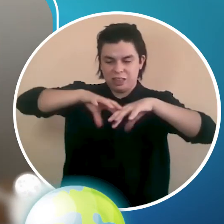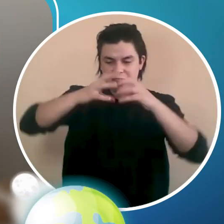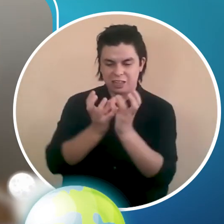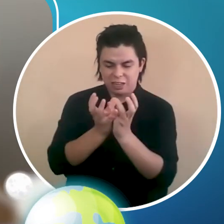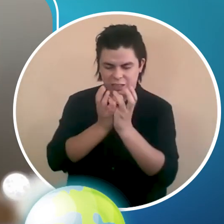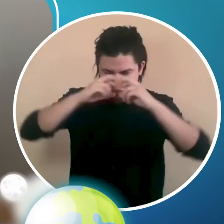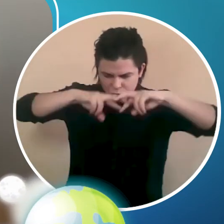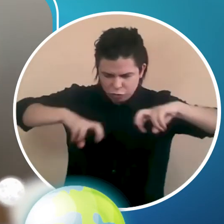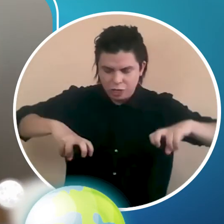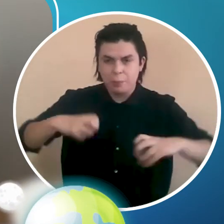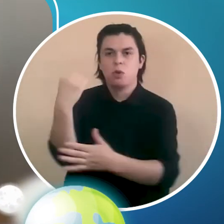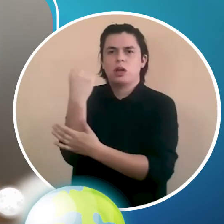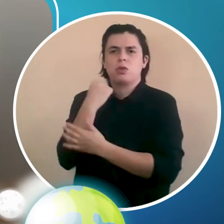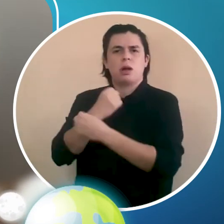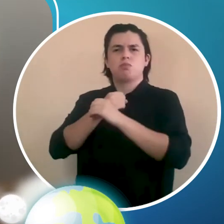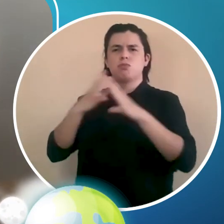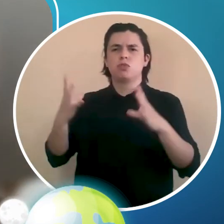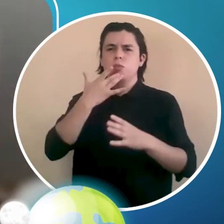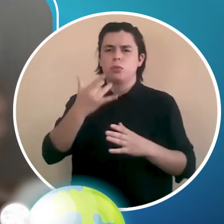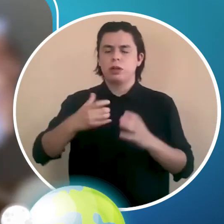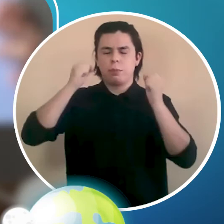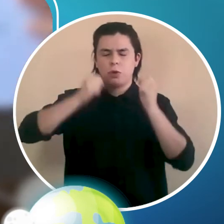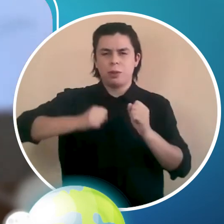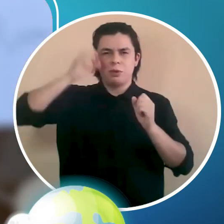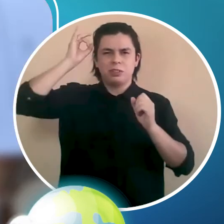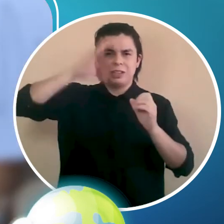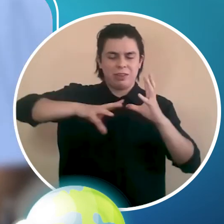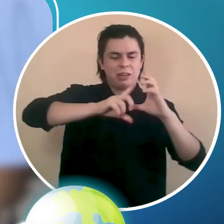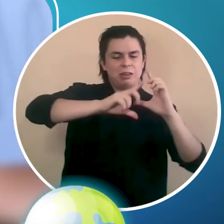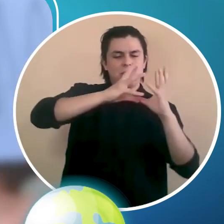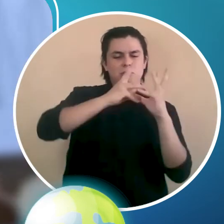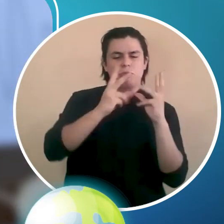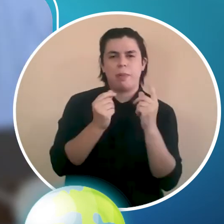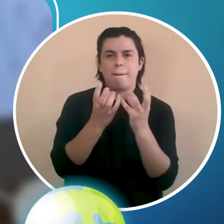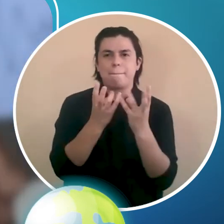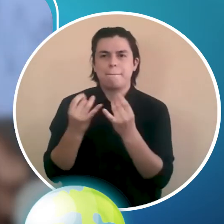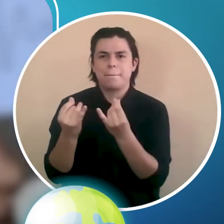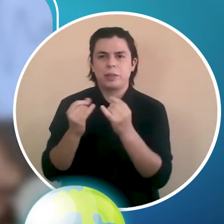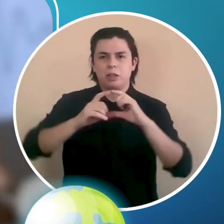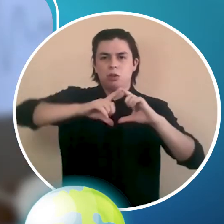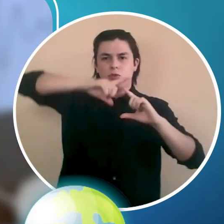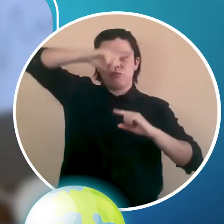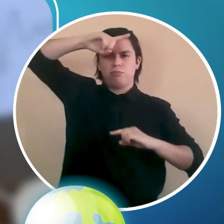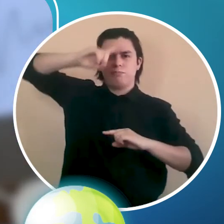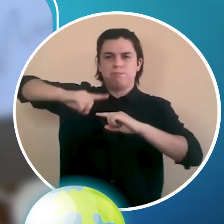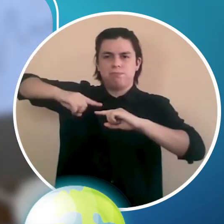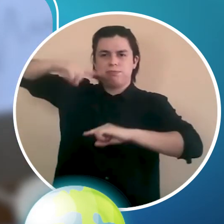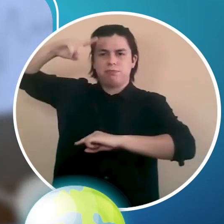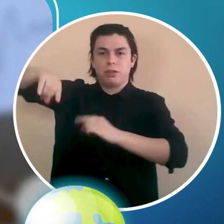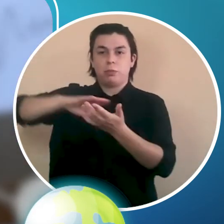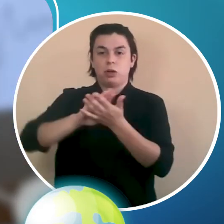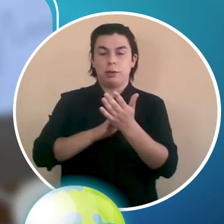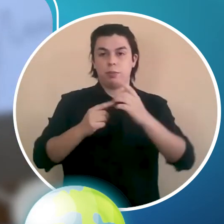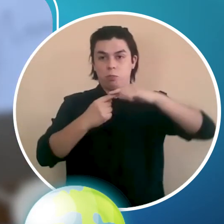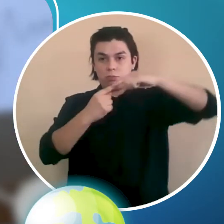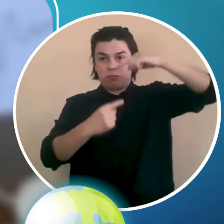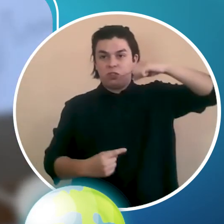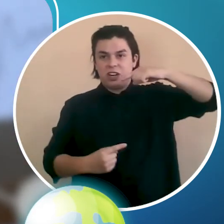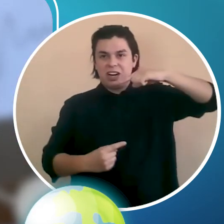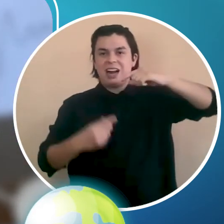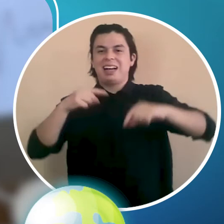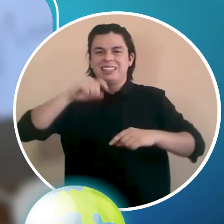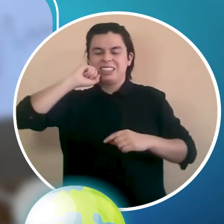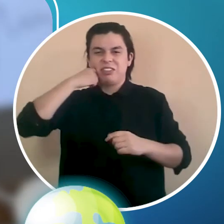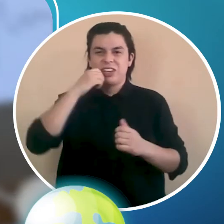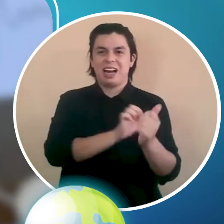que se libera en los sismos. Podemos ver, por ejemplo, que estas líneas muy grandes, o más altas, son las de